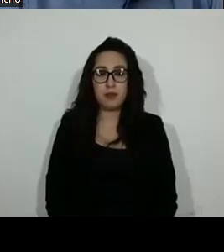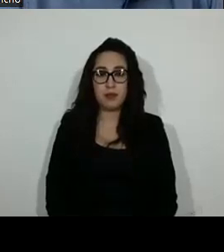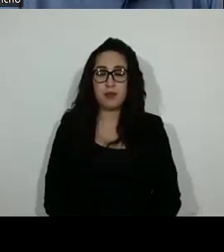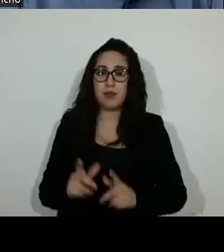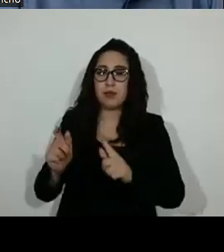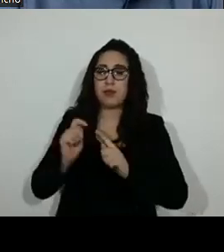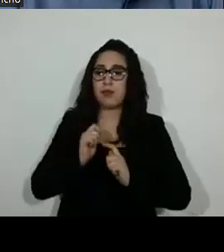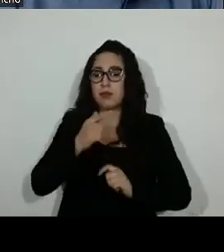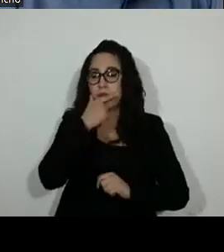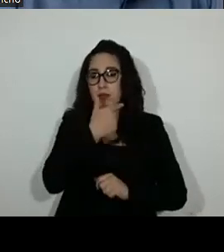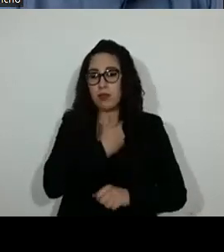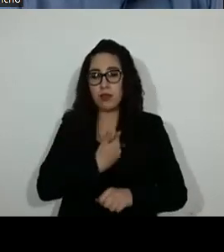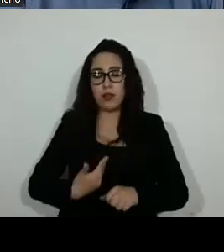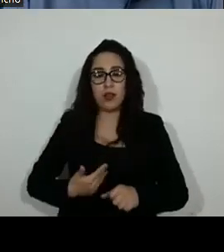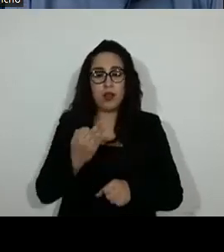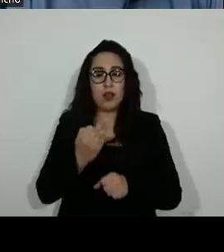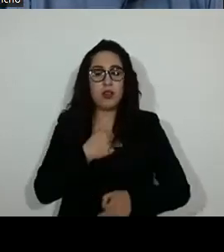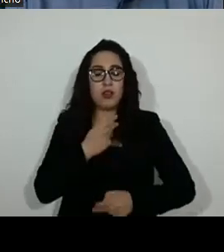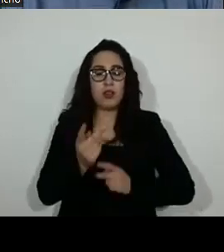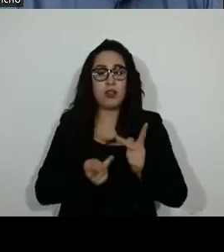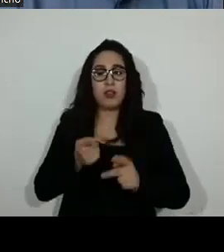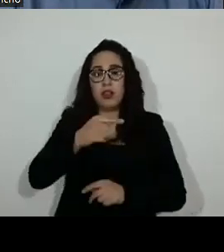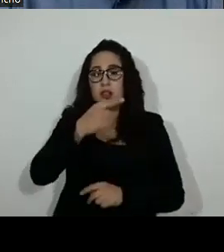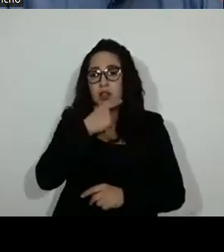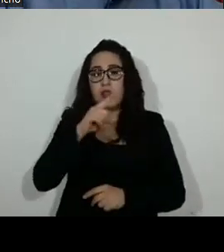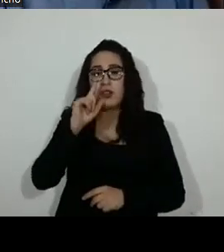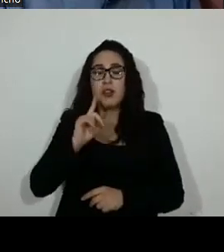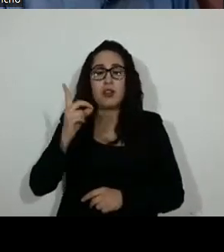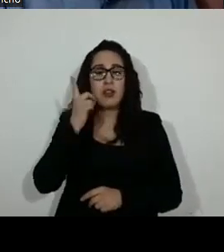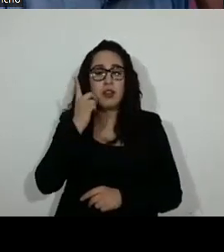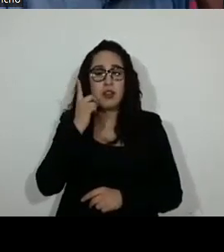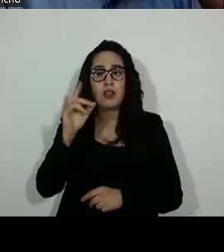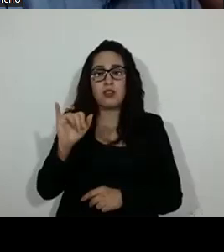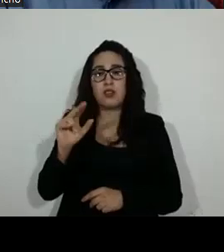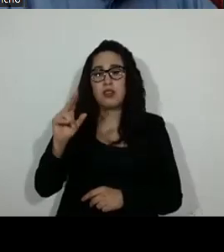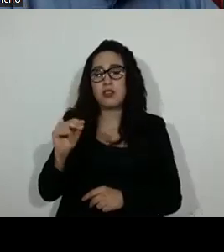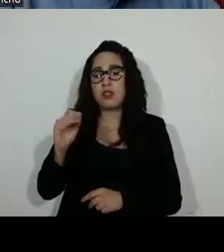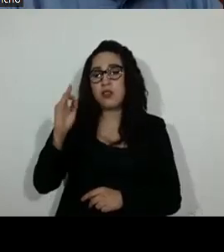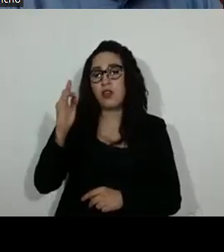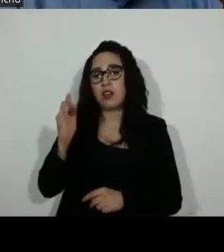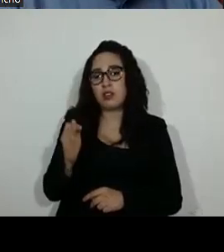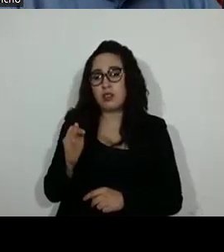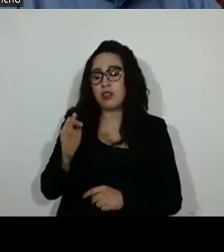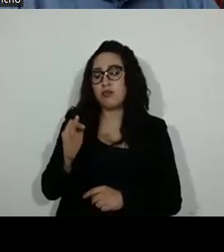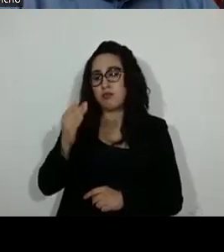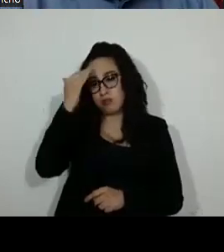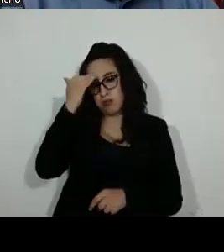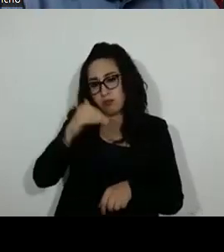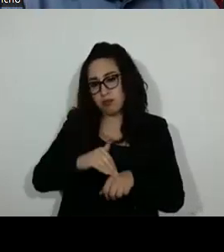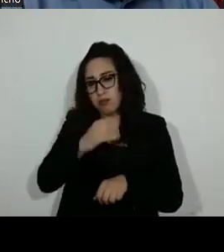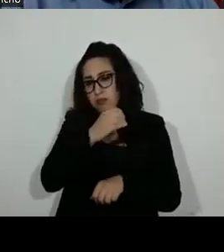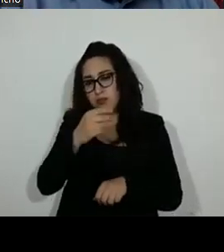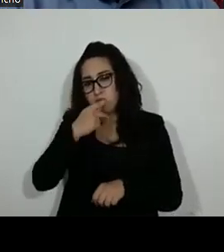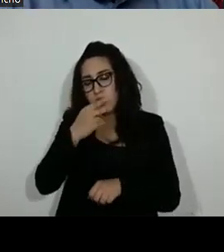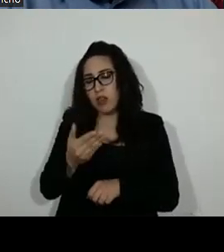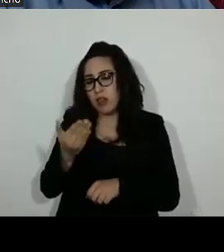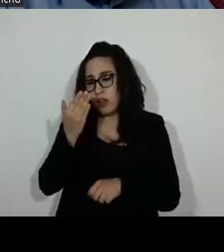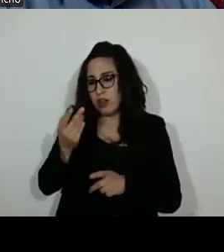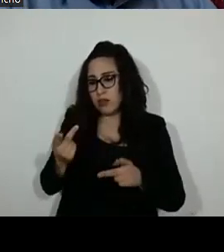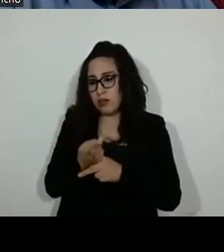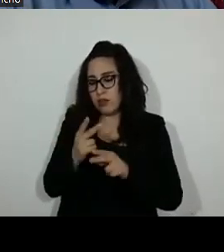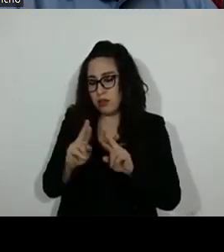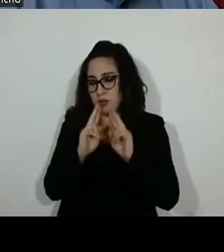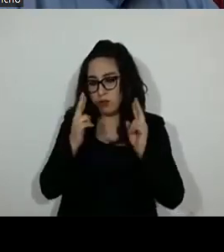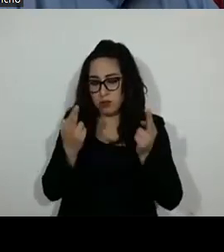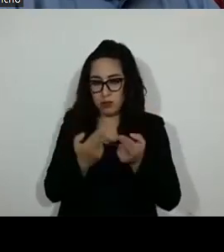consulta a las diputadas y los diputados integrantes de esta comisión si alguien desea hacer alguna consideración a la versión estenográfica de la sesión de